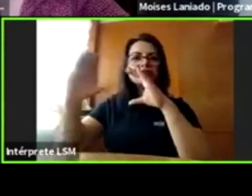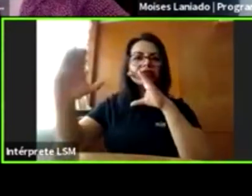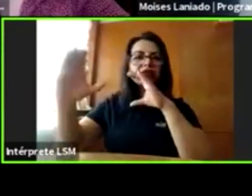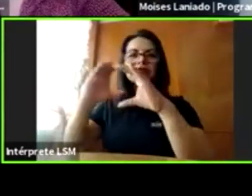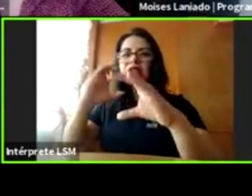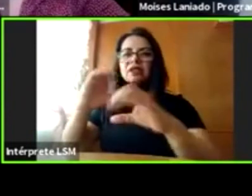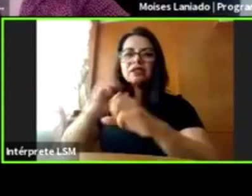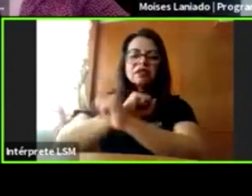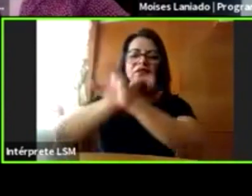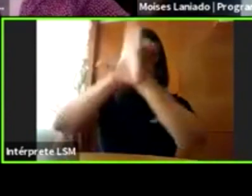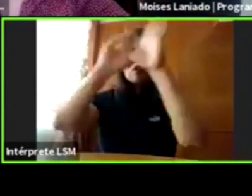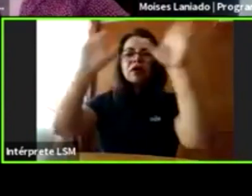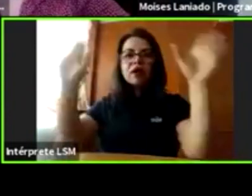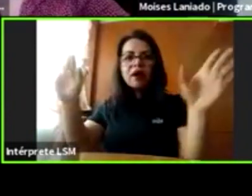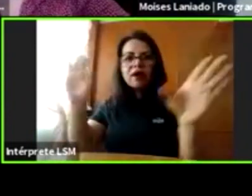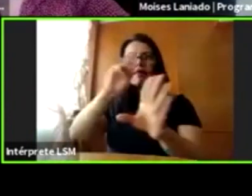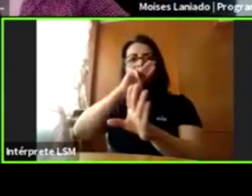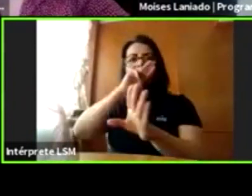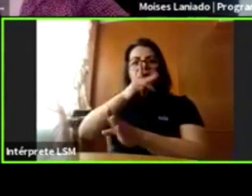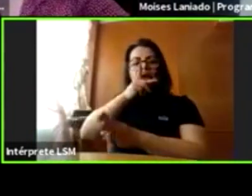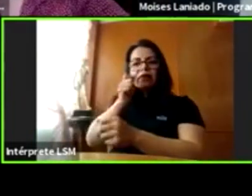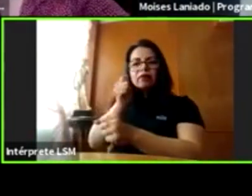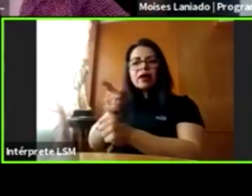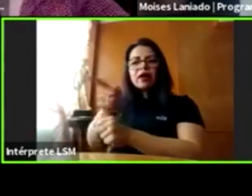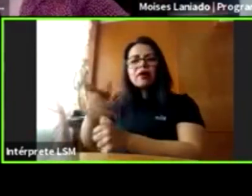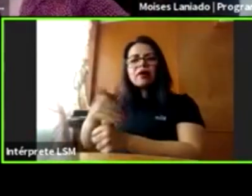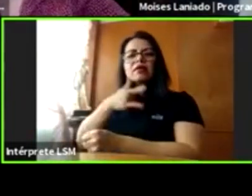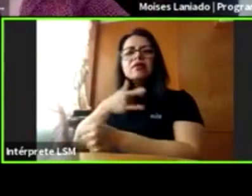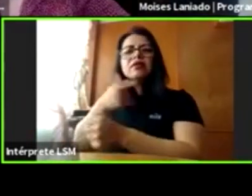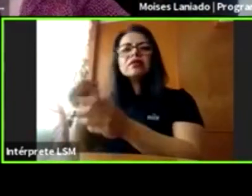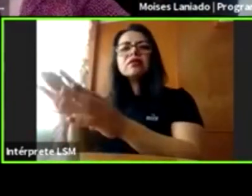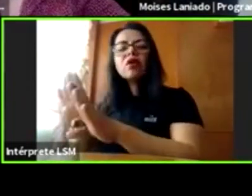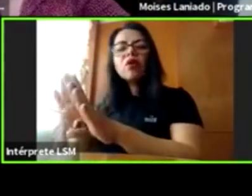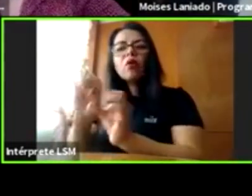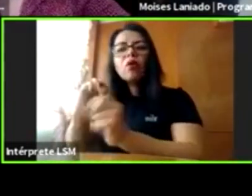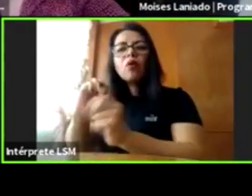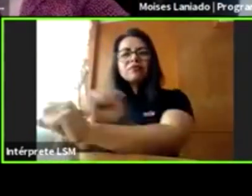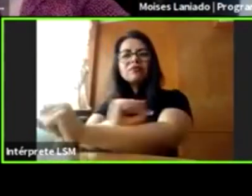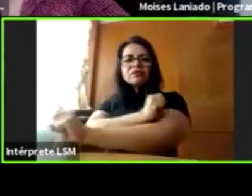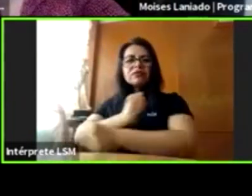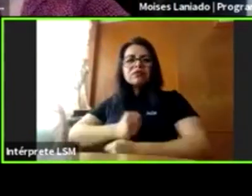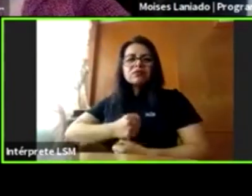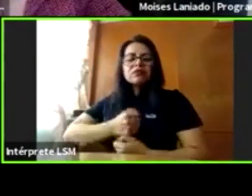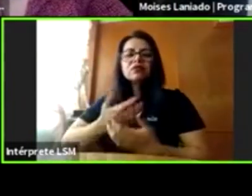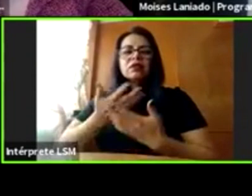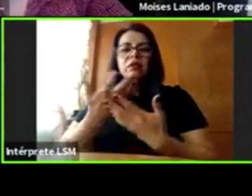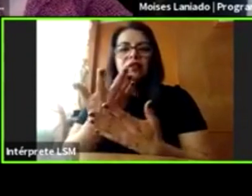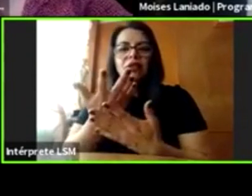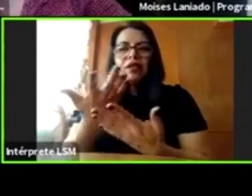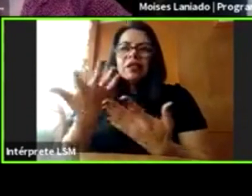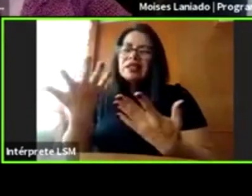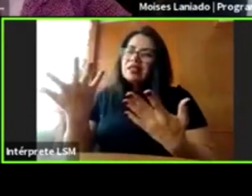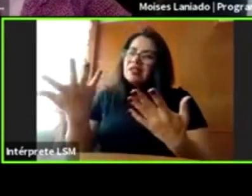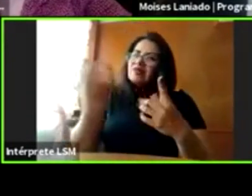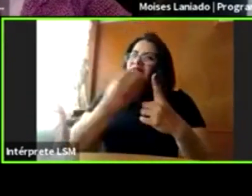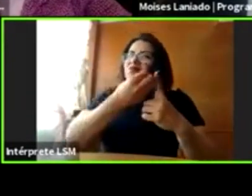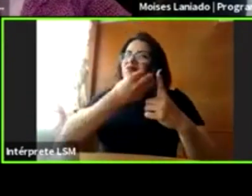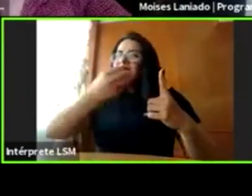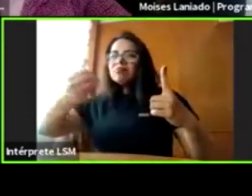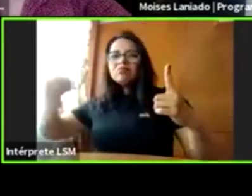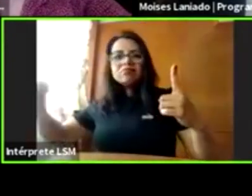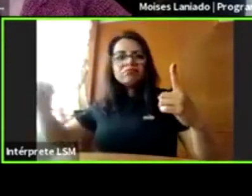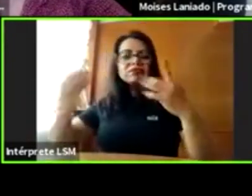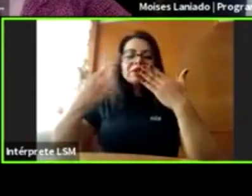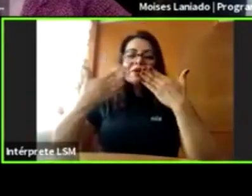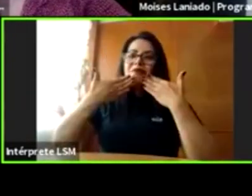cómo se están sintiendo, que puedan expresar las emociones. No hay ninguna fórmula 100% efectiva,